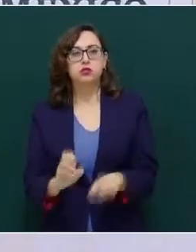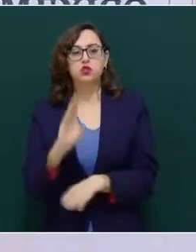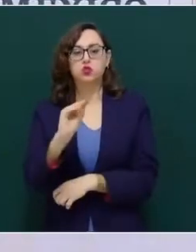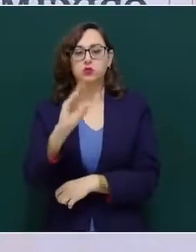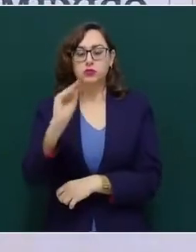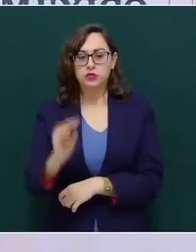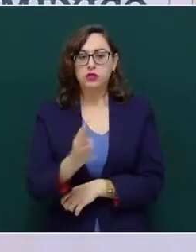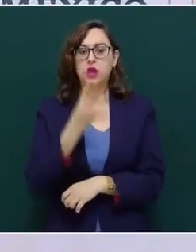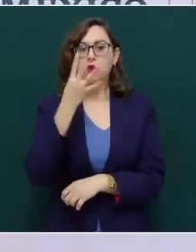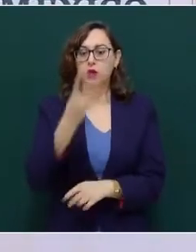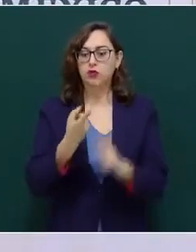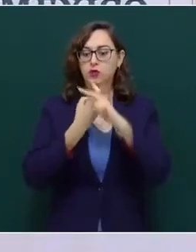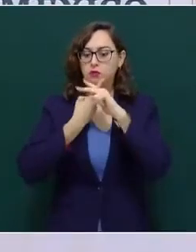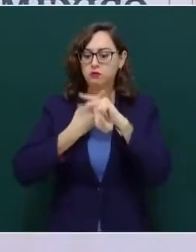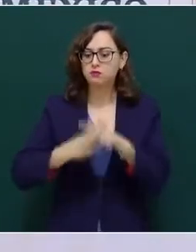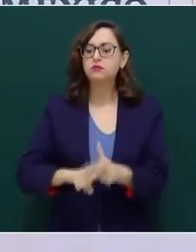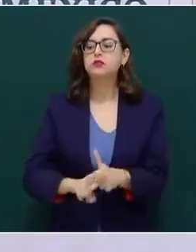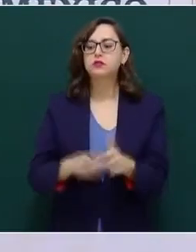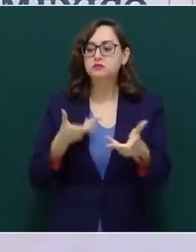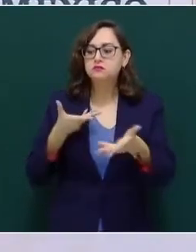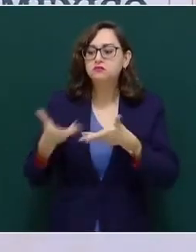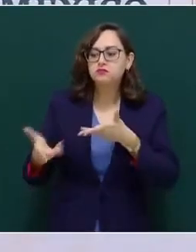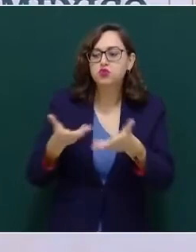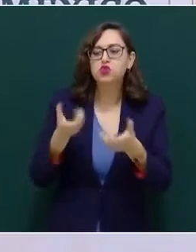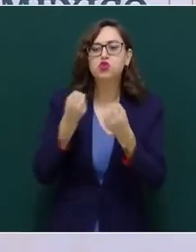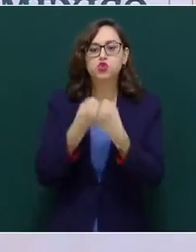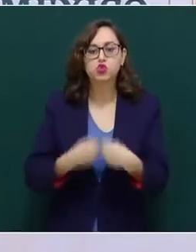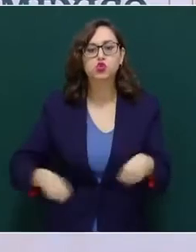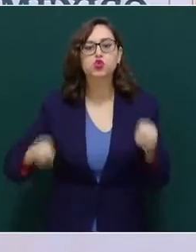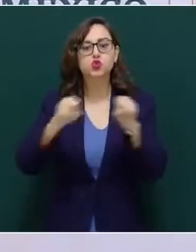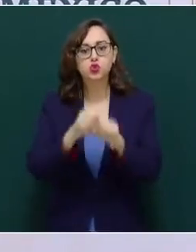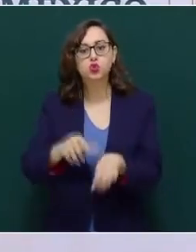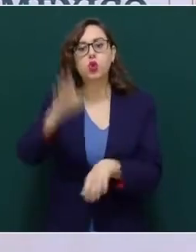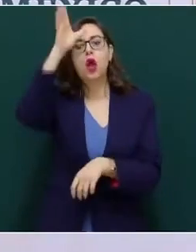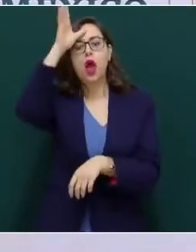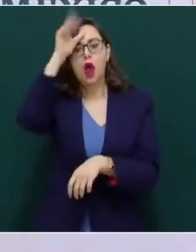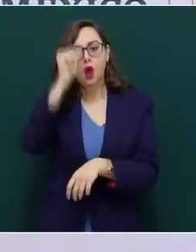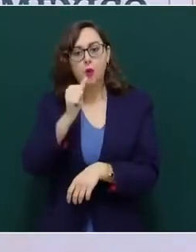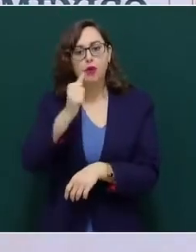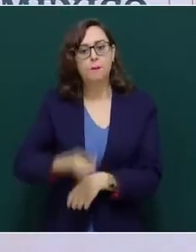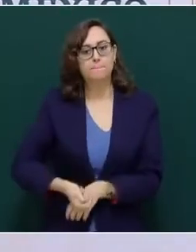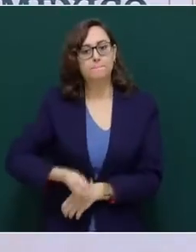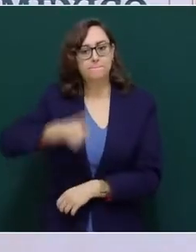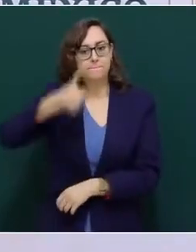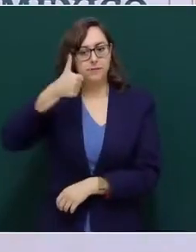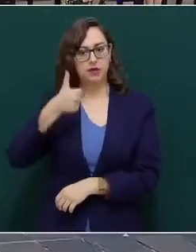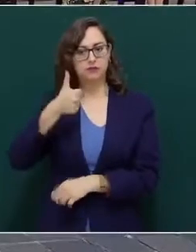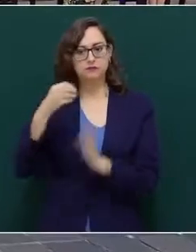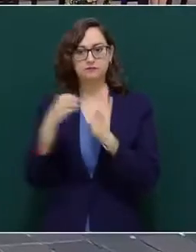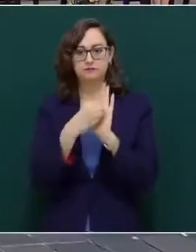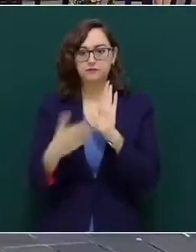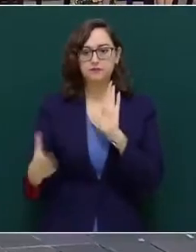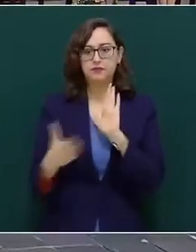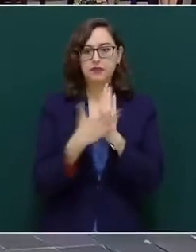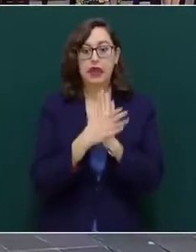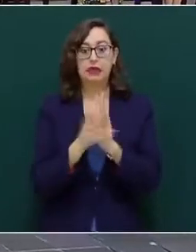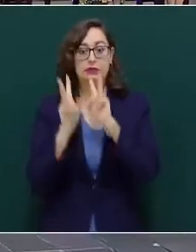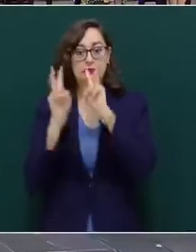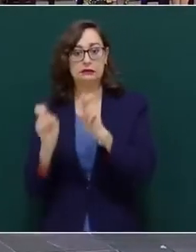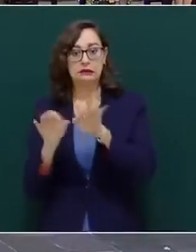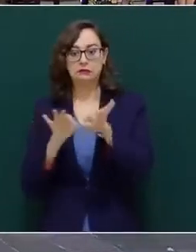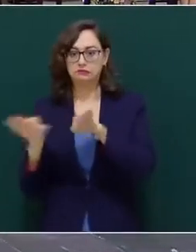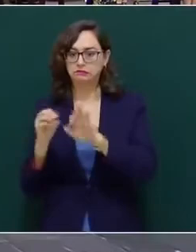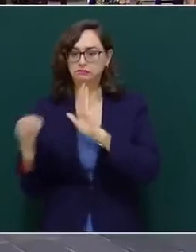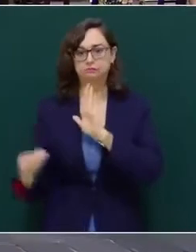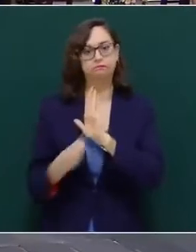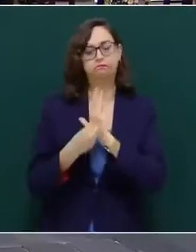cuando se firmó el primer tratado, que aún incompleto porque no abordó la cuestión laboral como